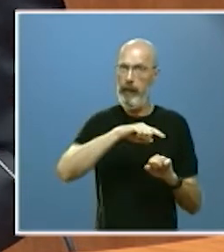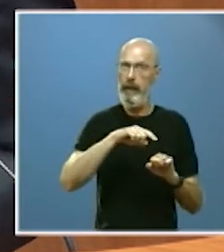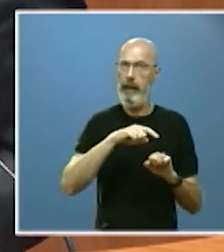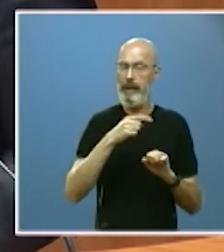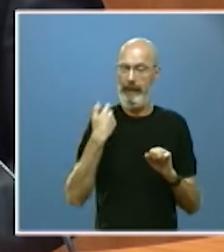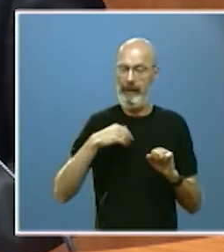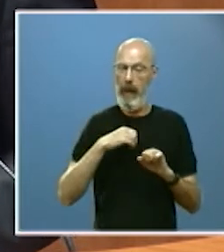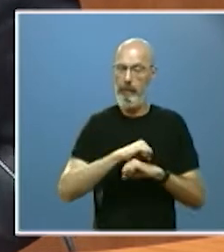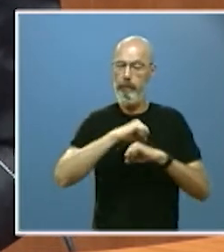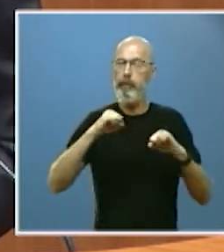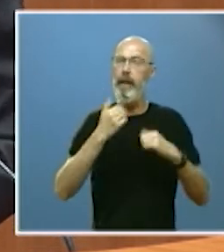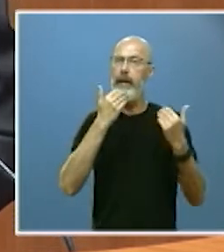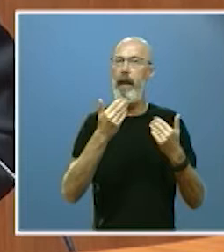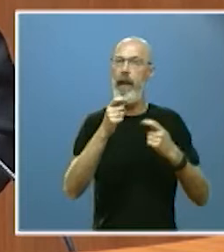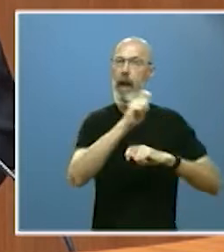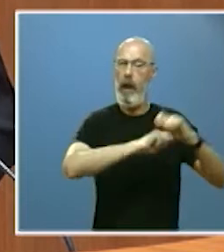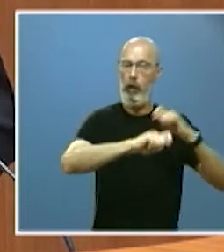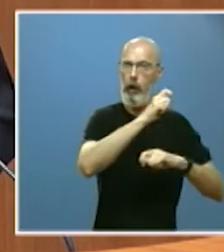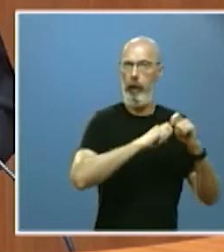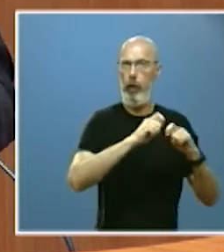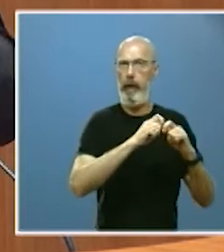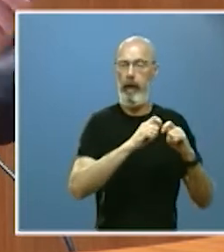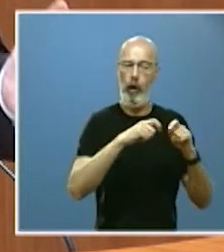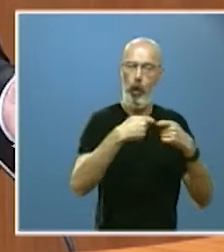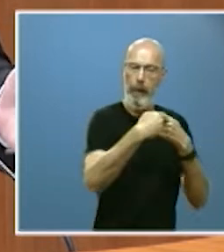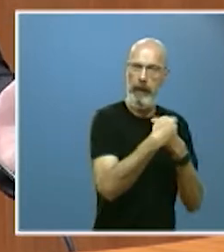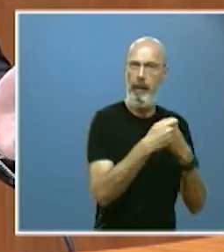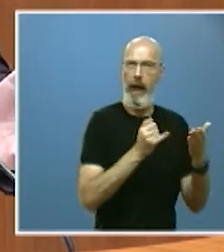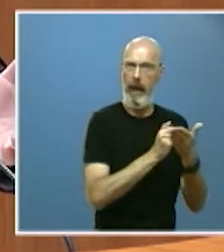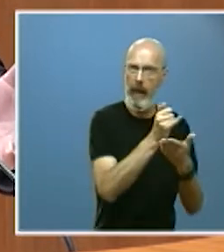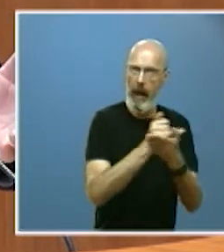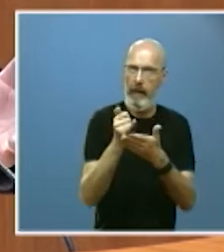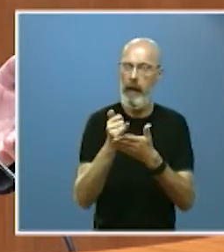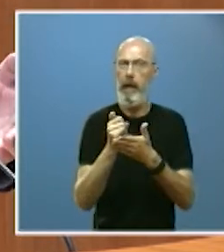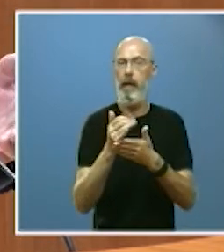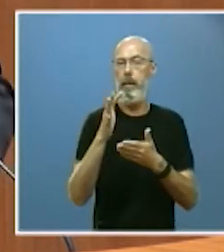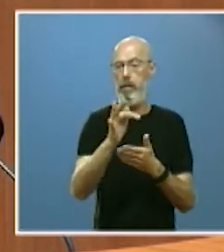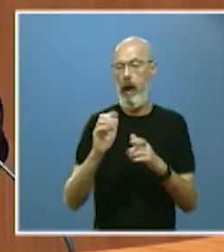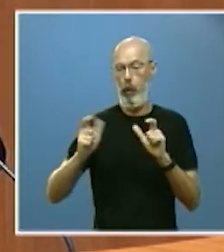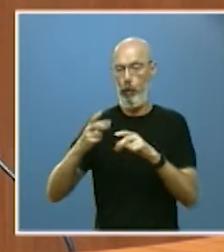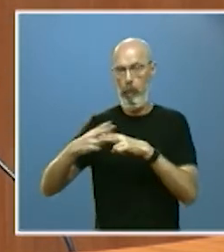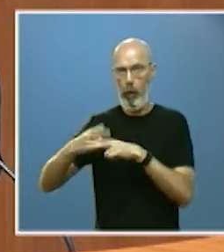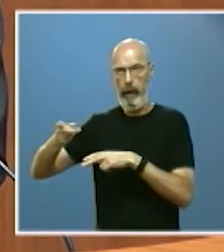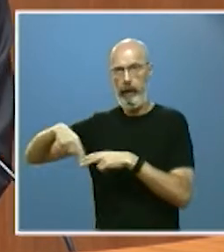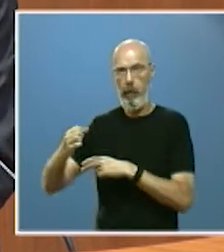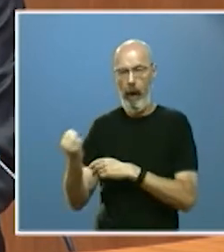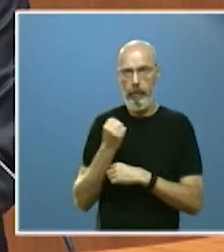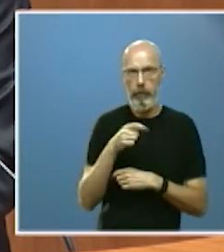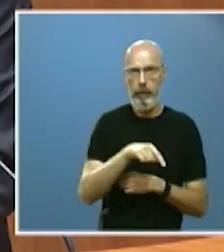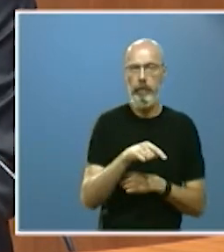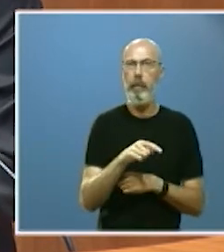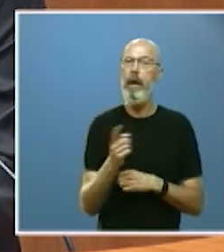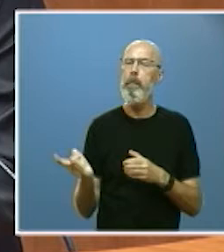organizaciones profesionales agrarias con las cooperativas agrarias y con los propios grupos parlamentarios gracias y a la que se han adherido